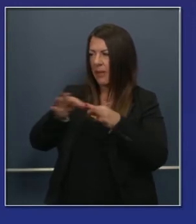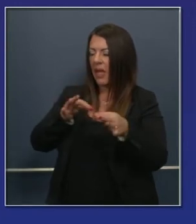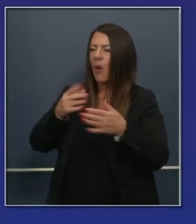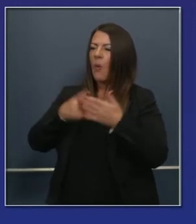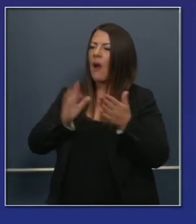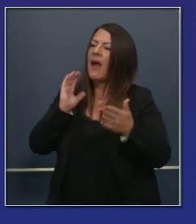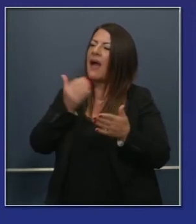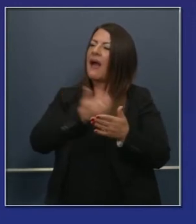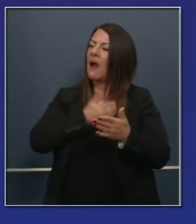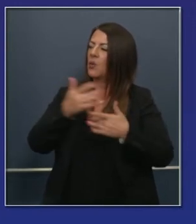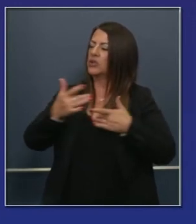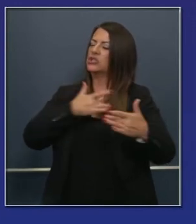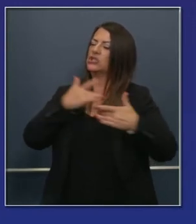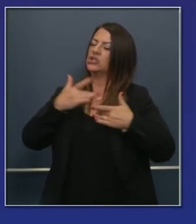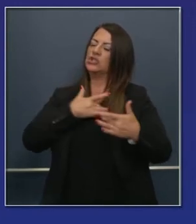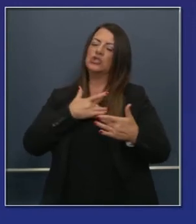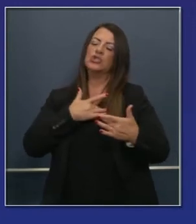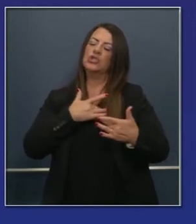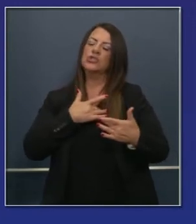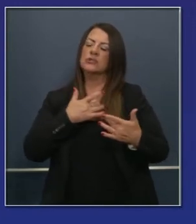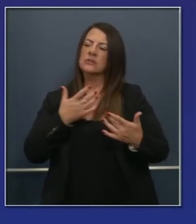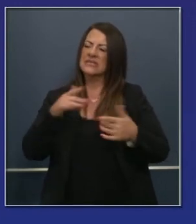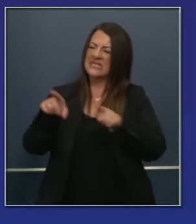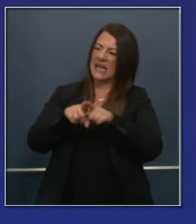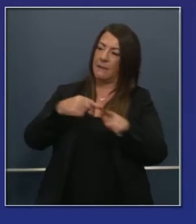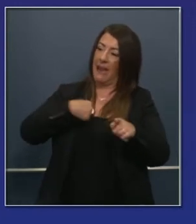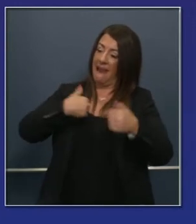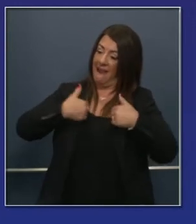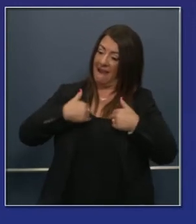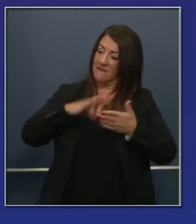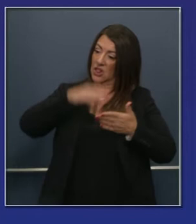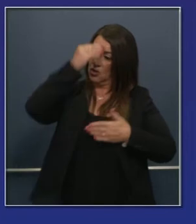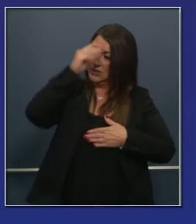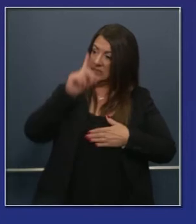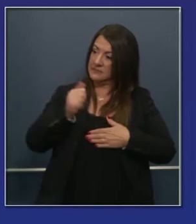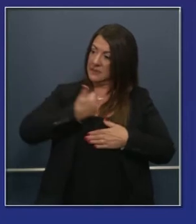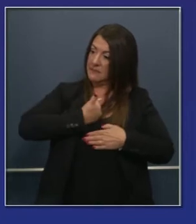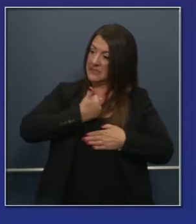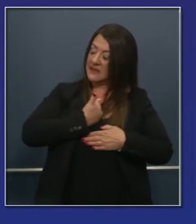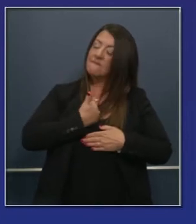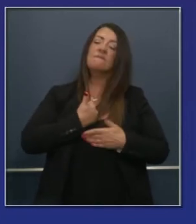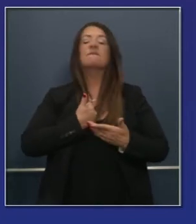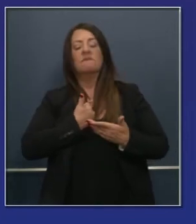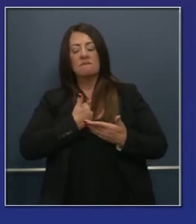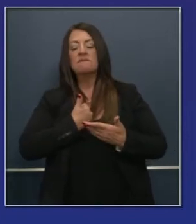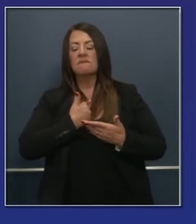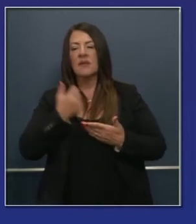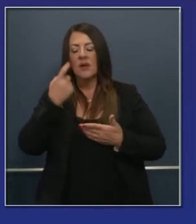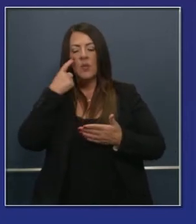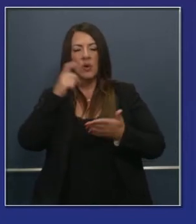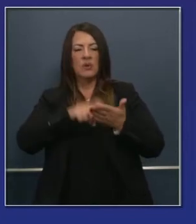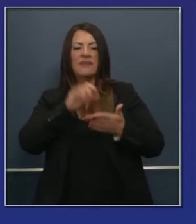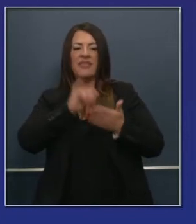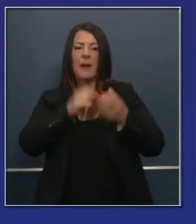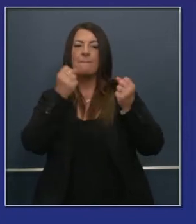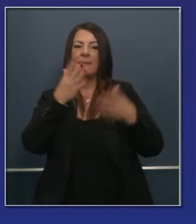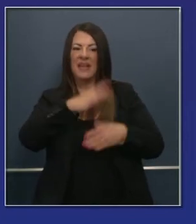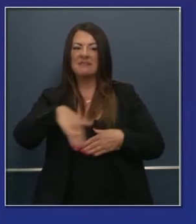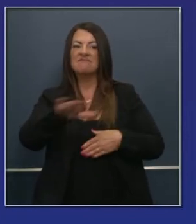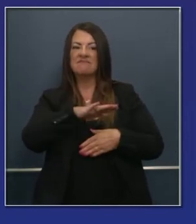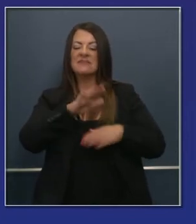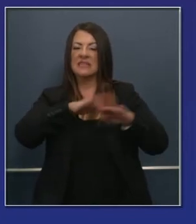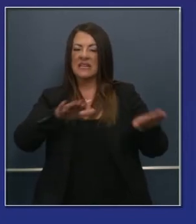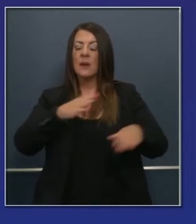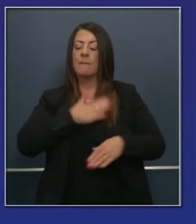a hablar de nuestras preocupaciones, nosotros, de hecho yo con mi propia incapacidad o mejor dicho discapacidad de educación